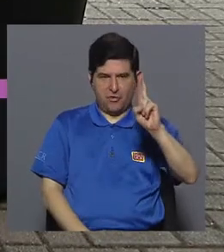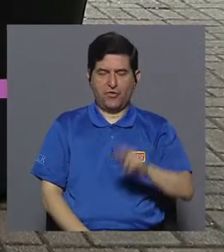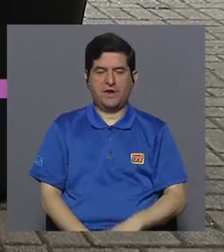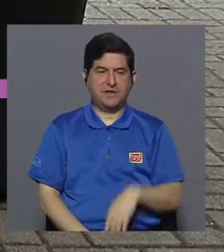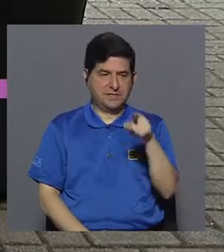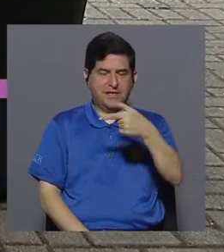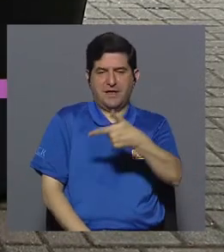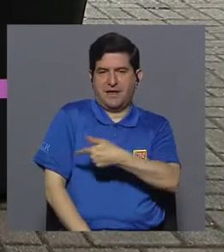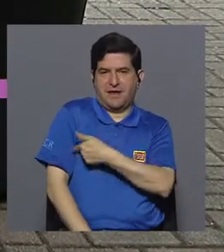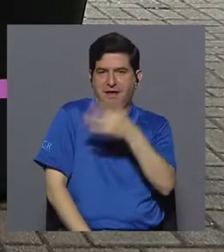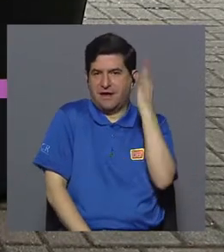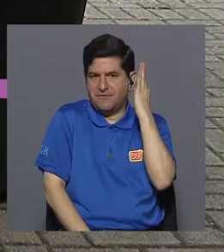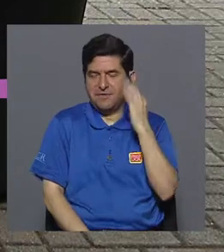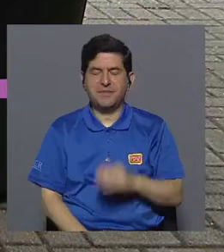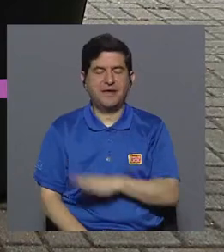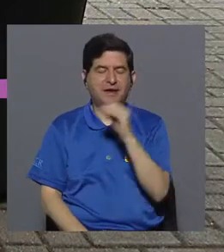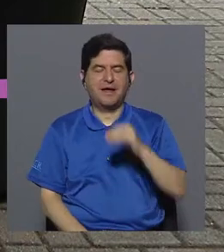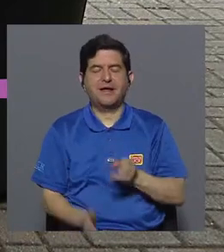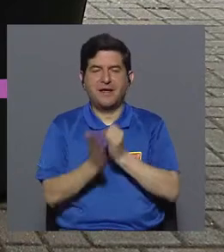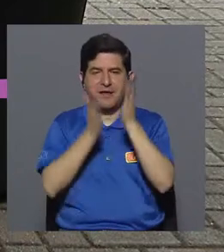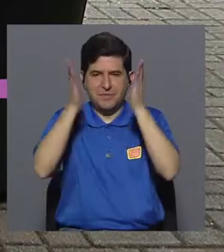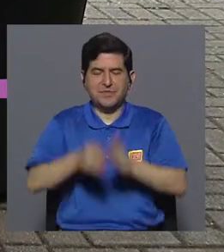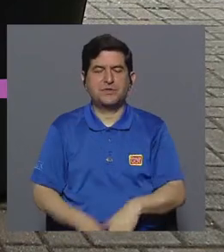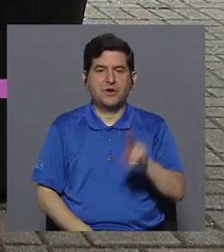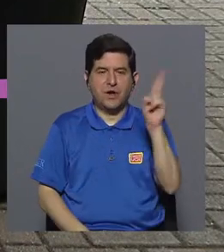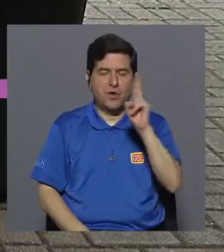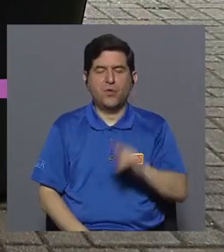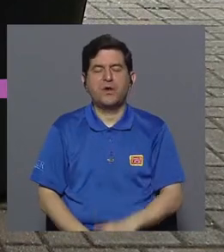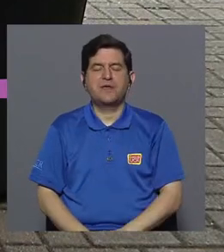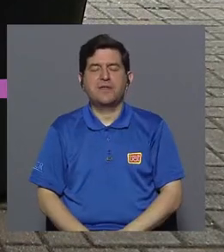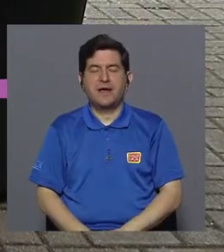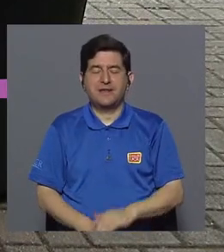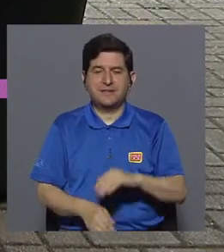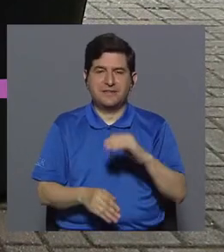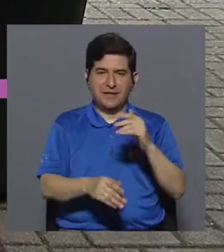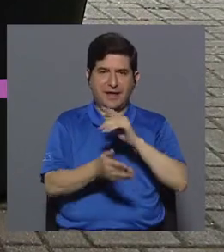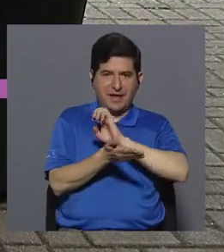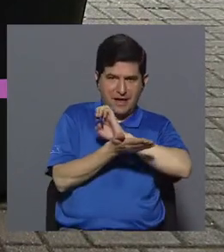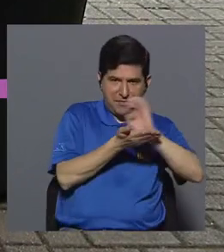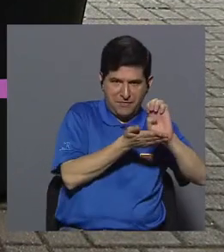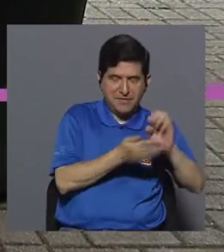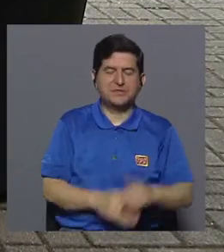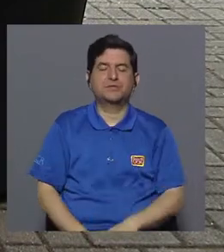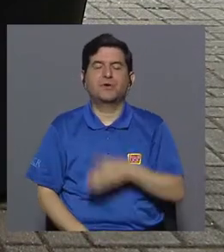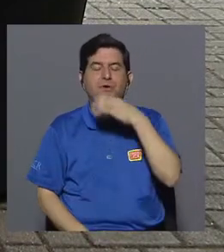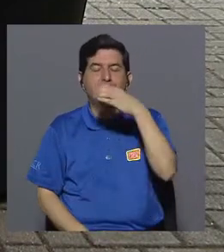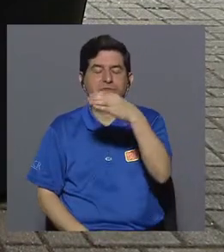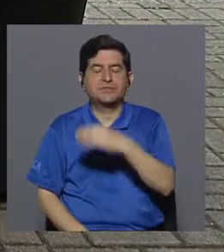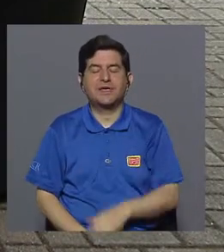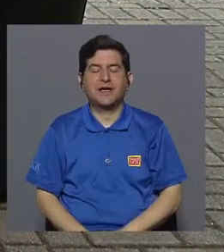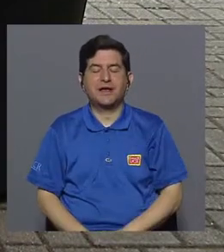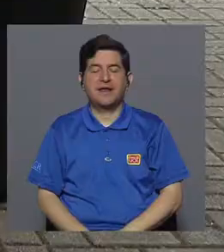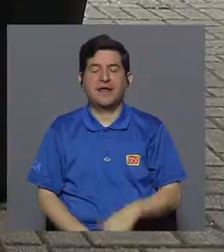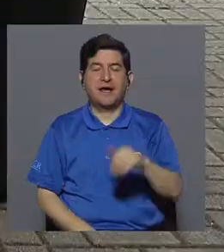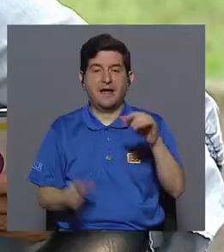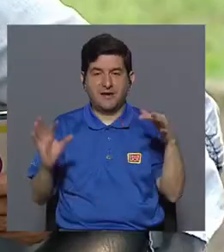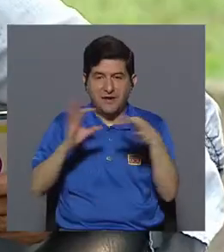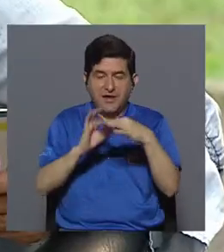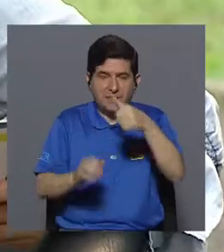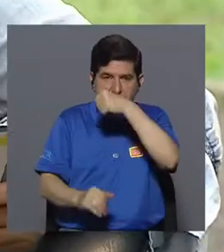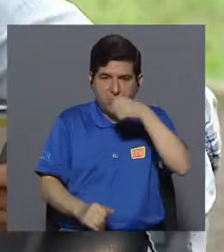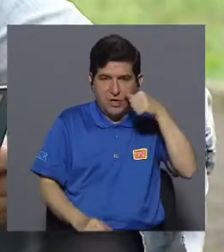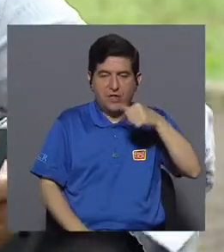Rodríguez, ella es enfermera e investigadora de la unidad de prevención, consejería e investigación en drogas de la Universidad de Costa Rica.